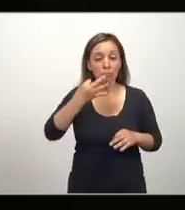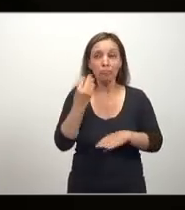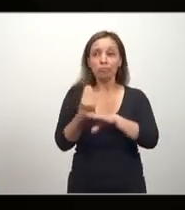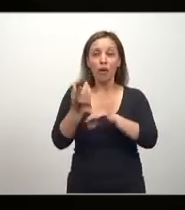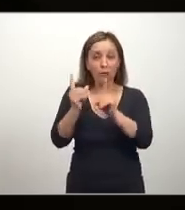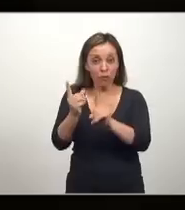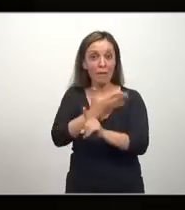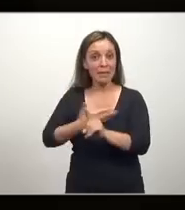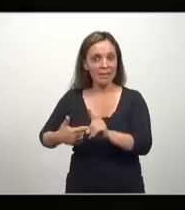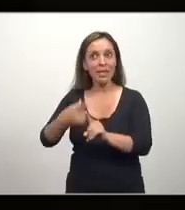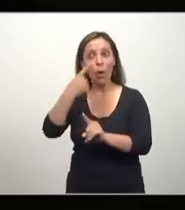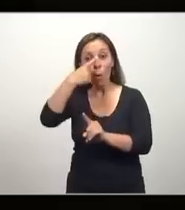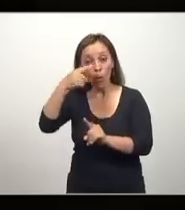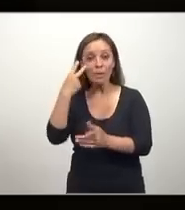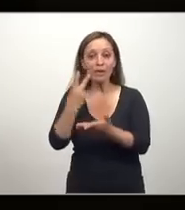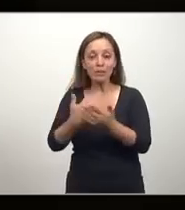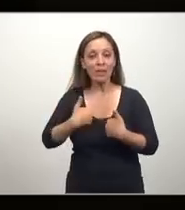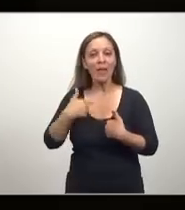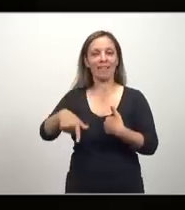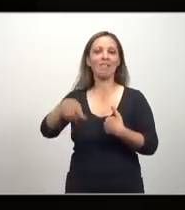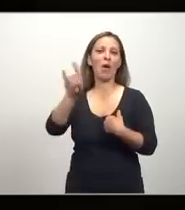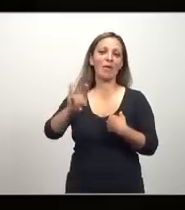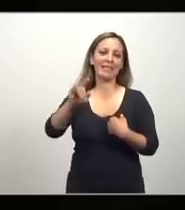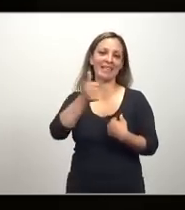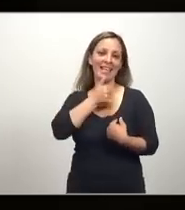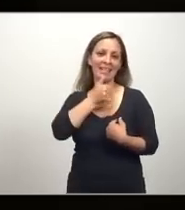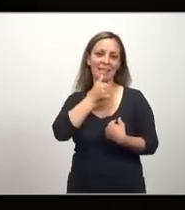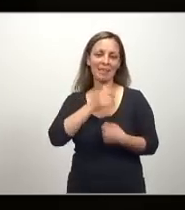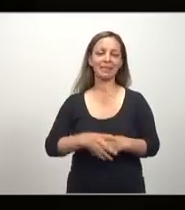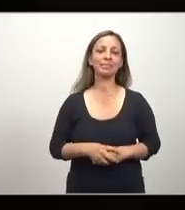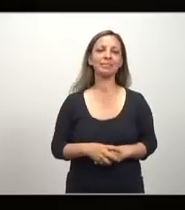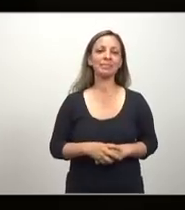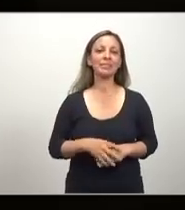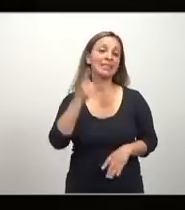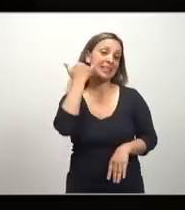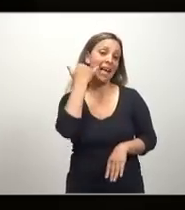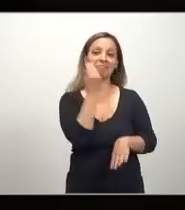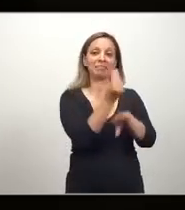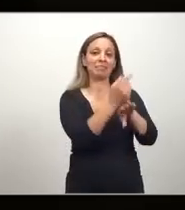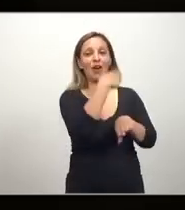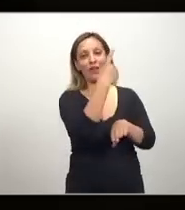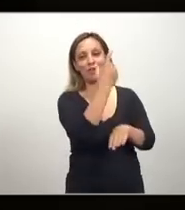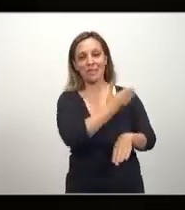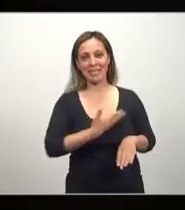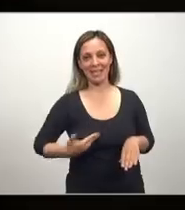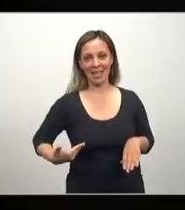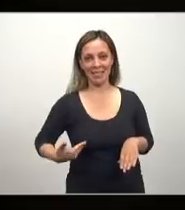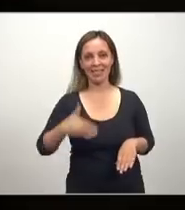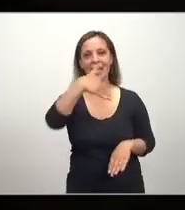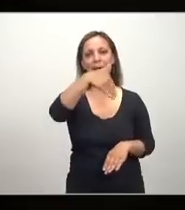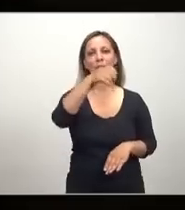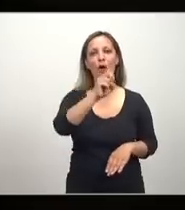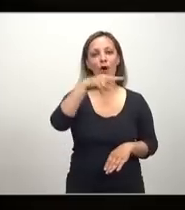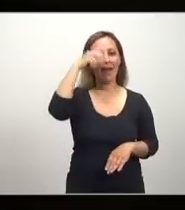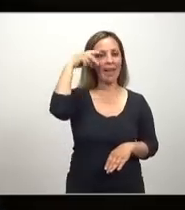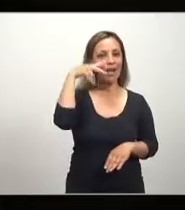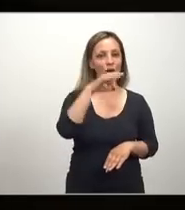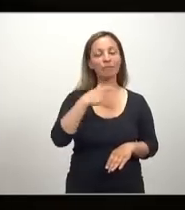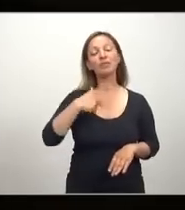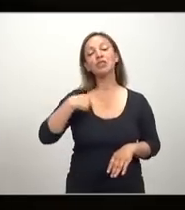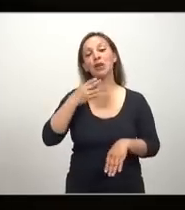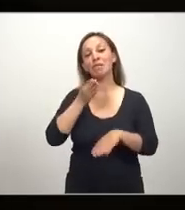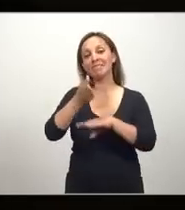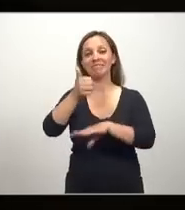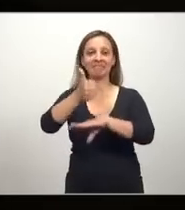la Universidad de Quilmes. Ya había sido electo Lenín Moreno. Pocos días dejé la presidencia y estuve en el acto